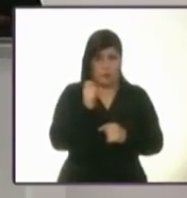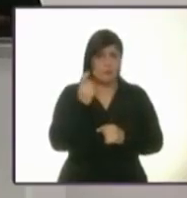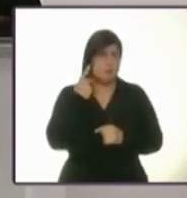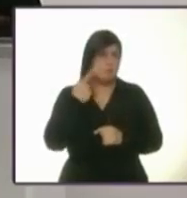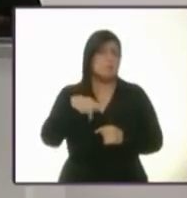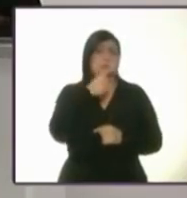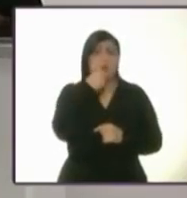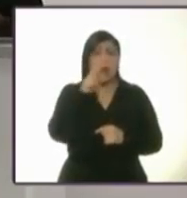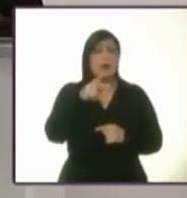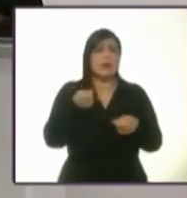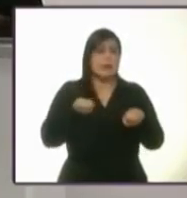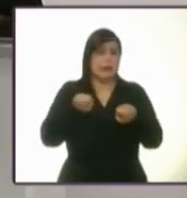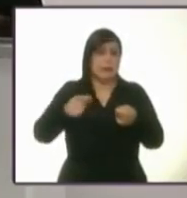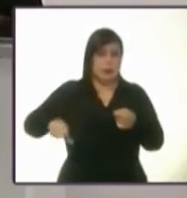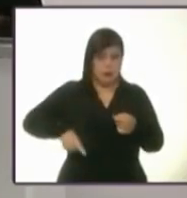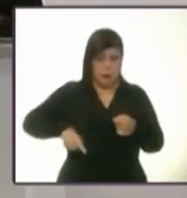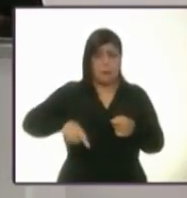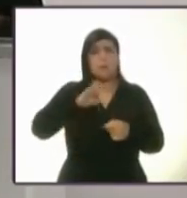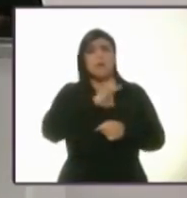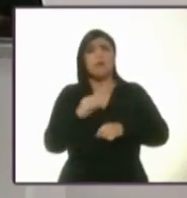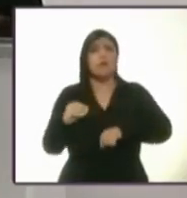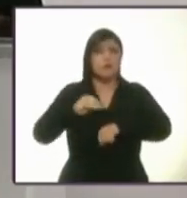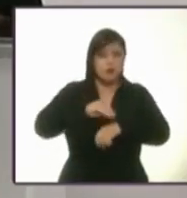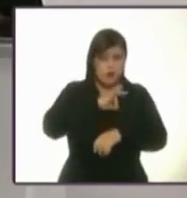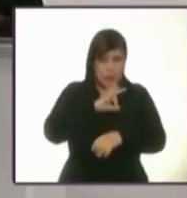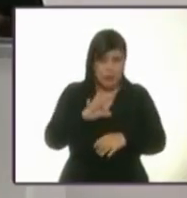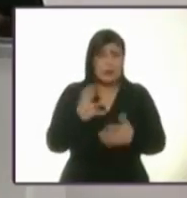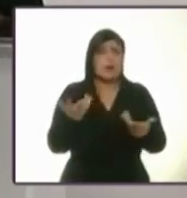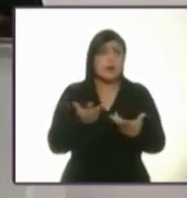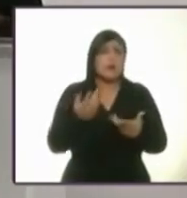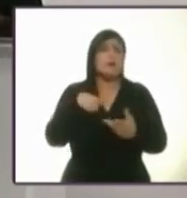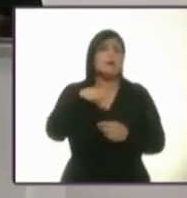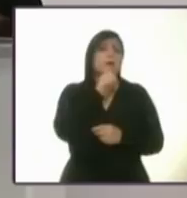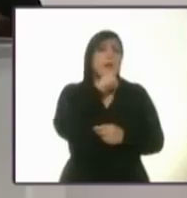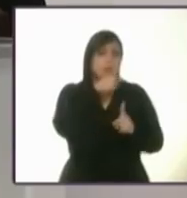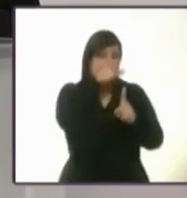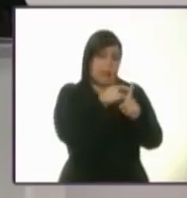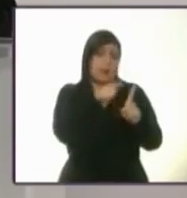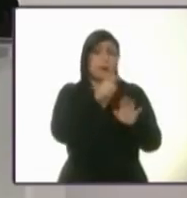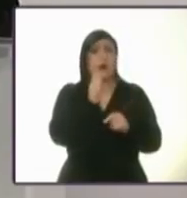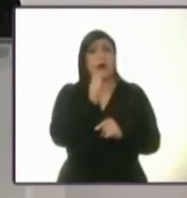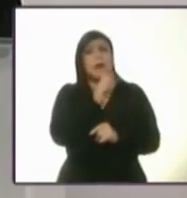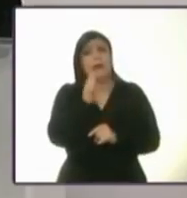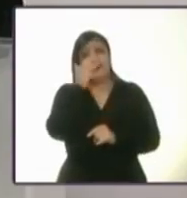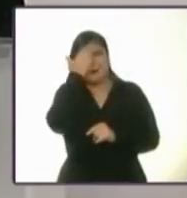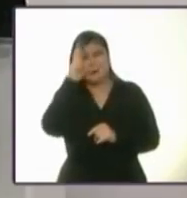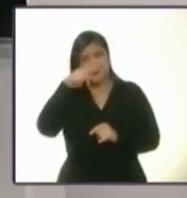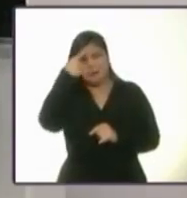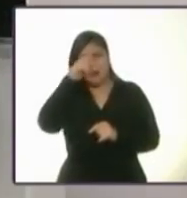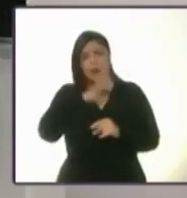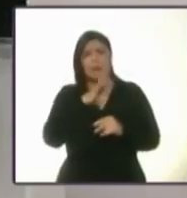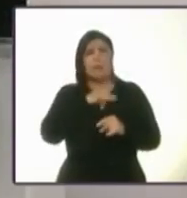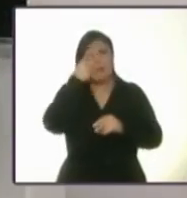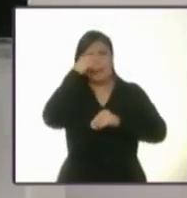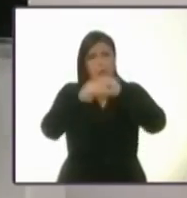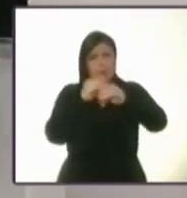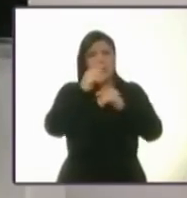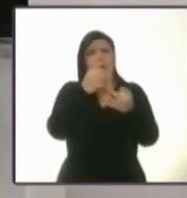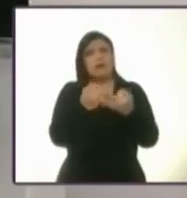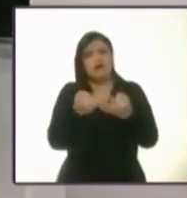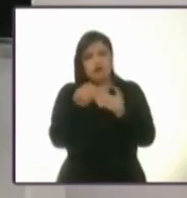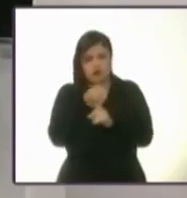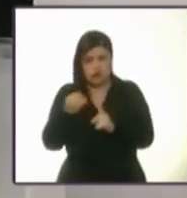gobernanza metropolitana y también por supuesto ya se es reconocida por la ley general de asentamientos humanos, ordenamiento territorial